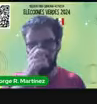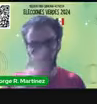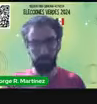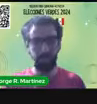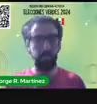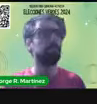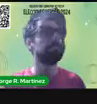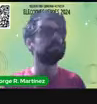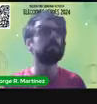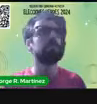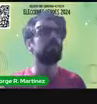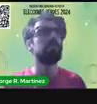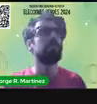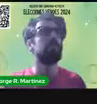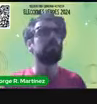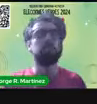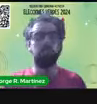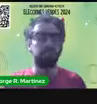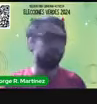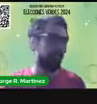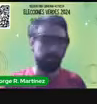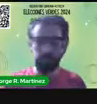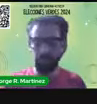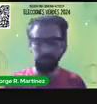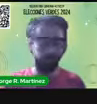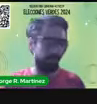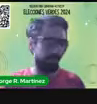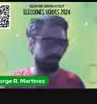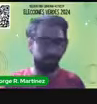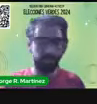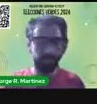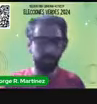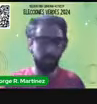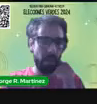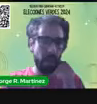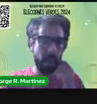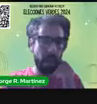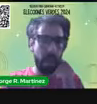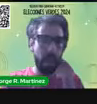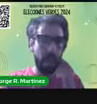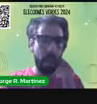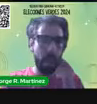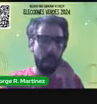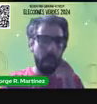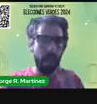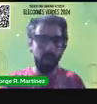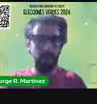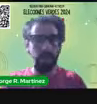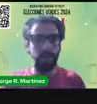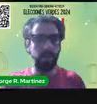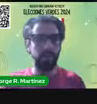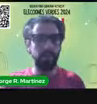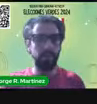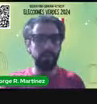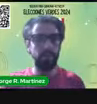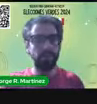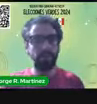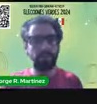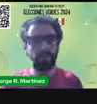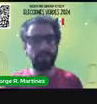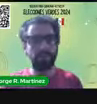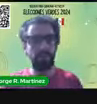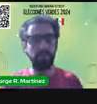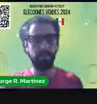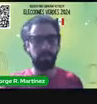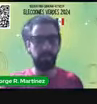medio ambiente, cambio climático, emergencia climática, para nada, pero sí hemos escuchado el tema del agua, escuchamos el tema de las lonas, que para mí es un preocupante